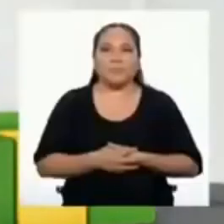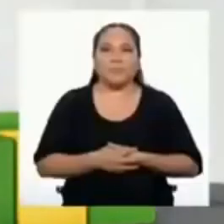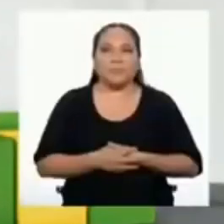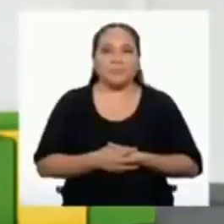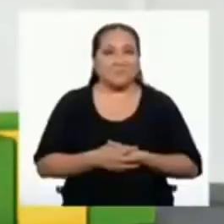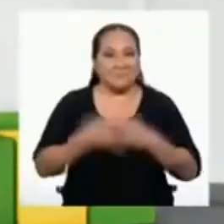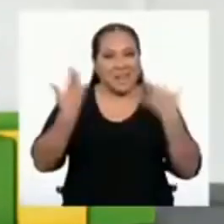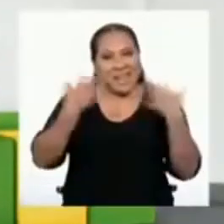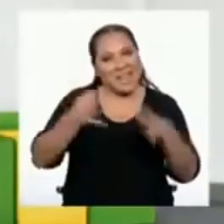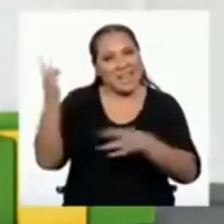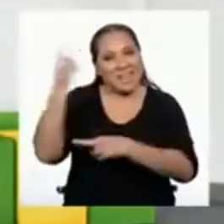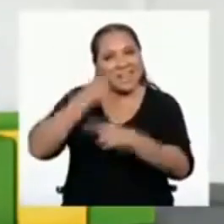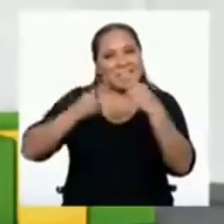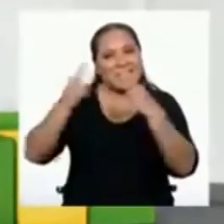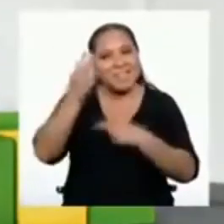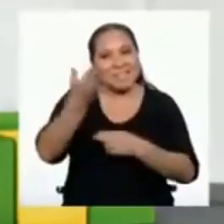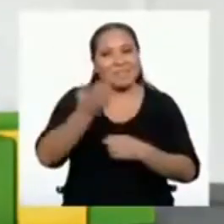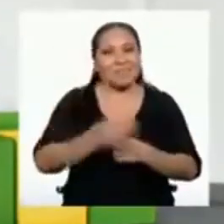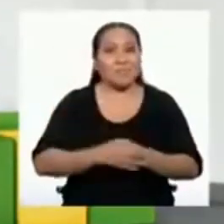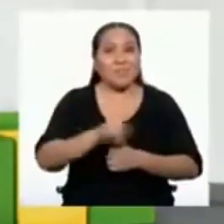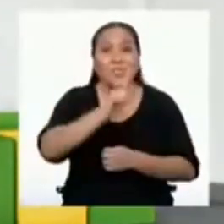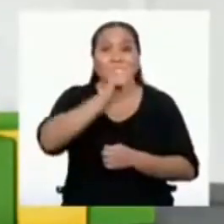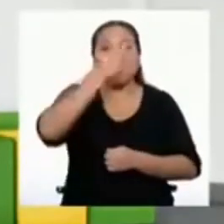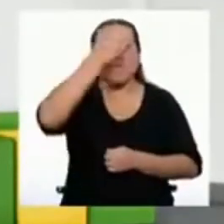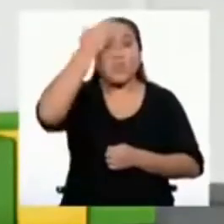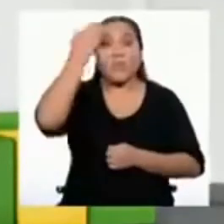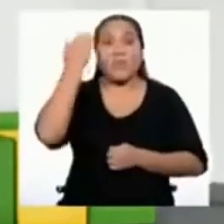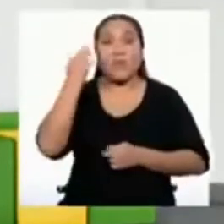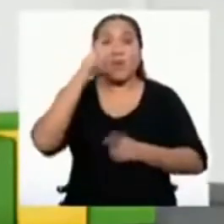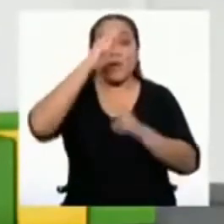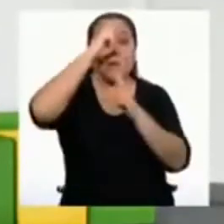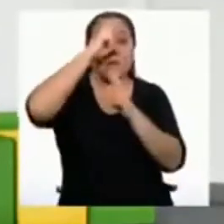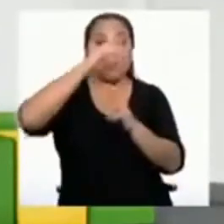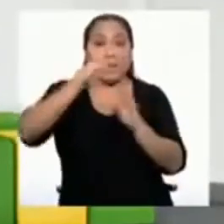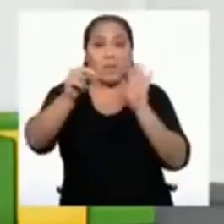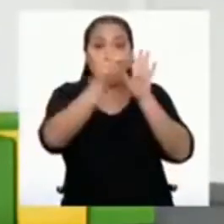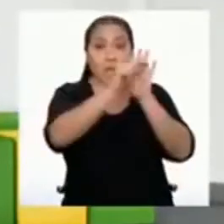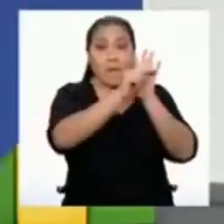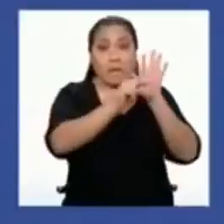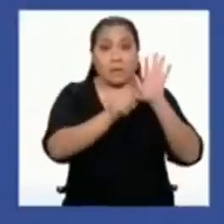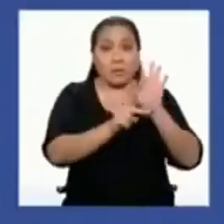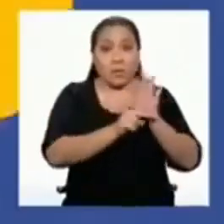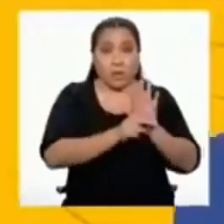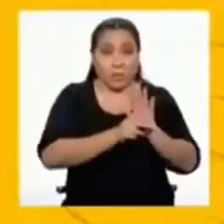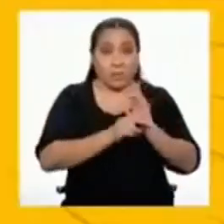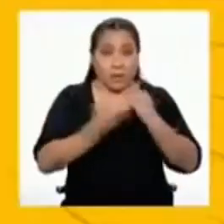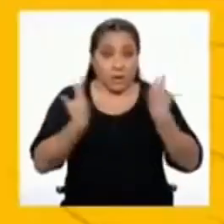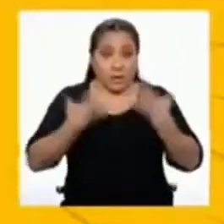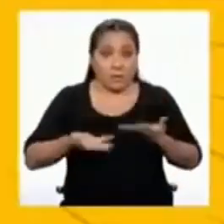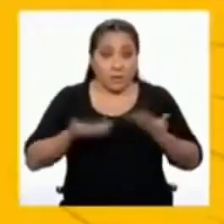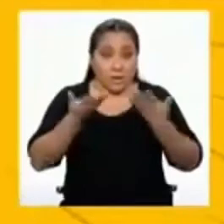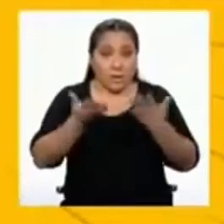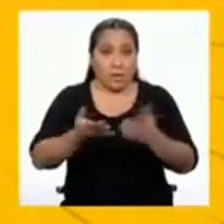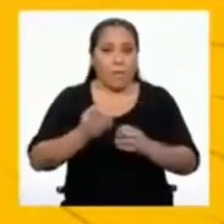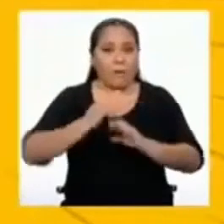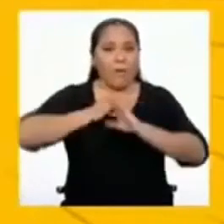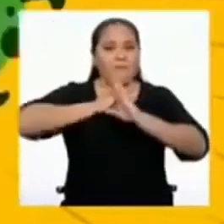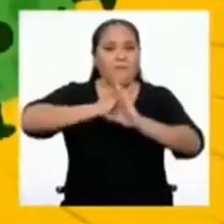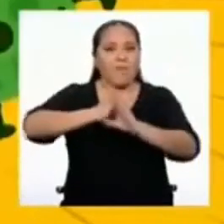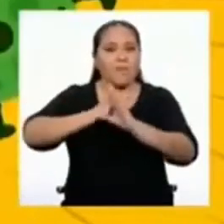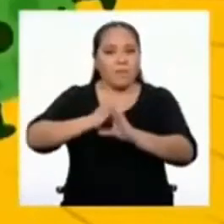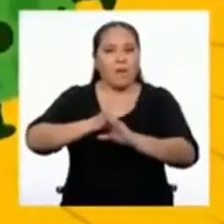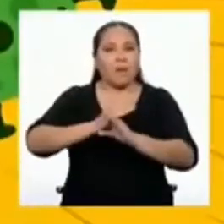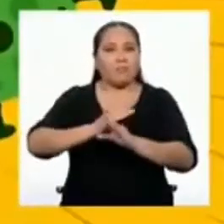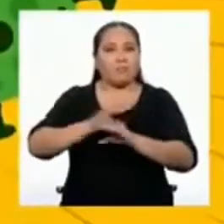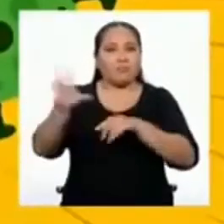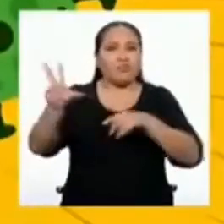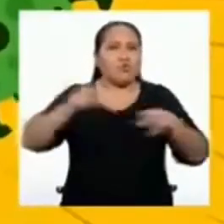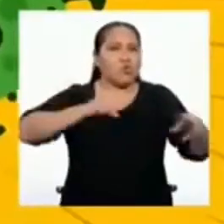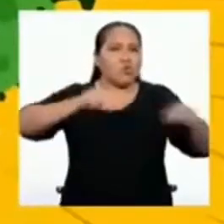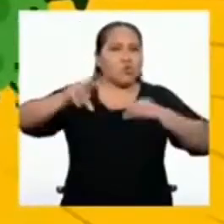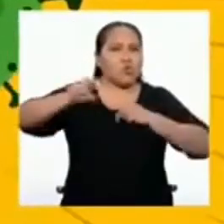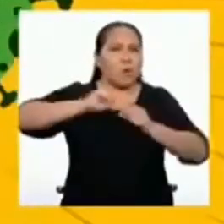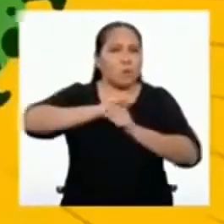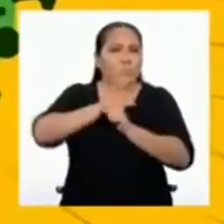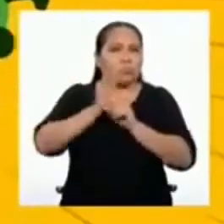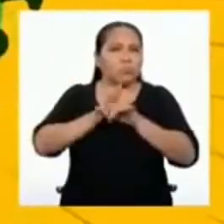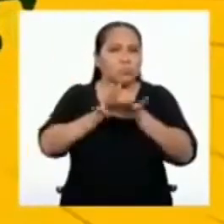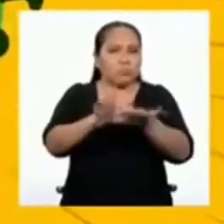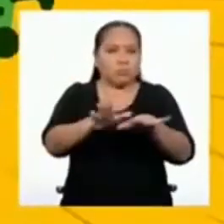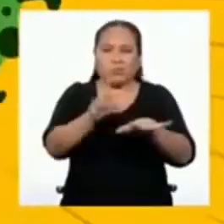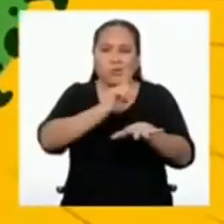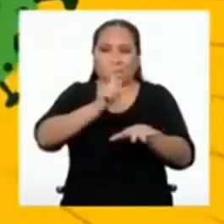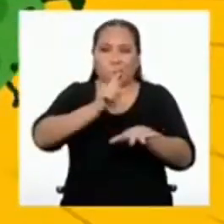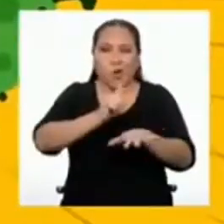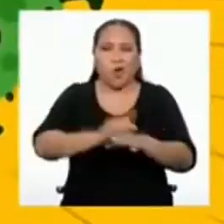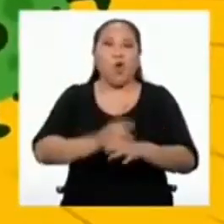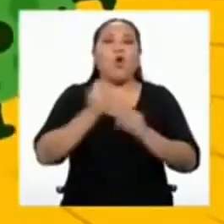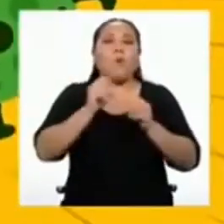Ya regresaron. No olviden cumplir con las medidas establecidas para evitar el contagio del COVID-19. Mantengan al menos un